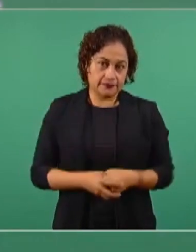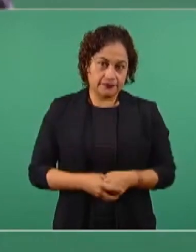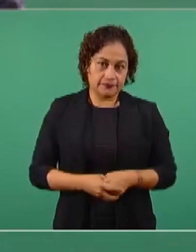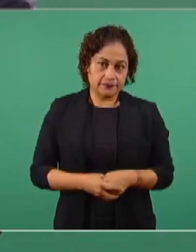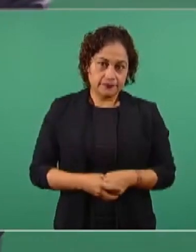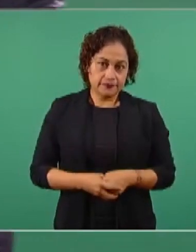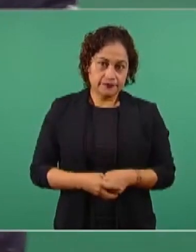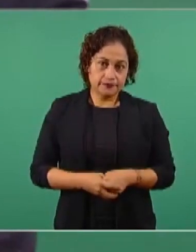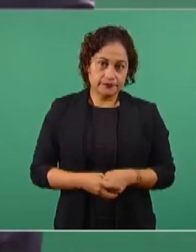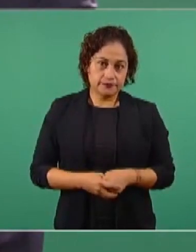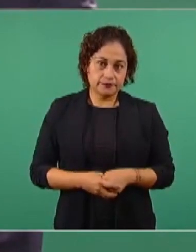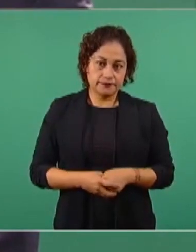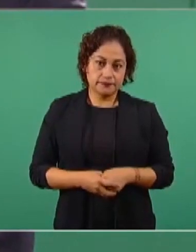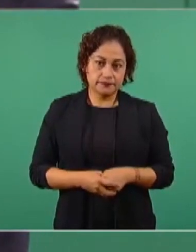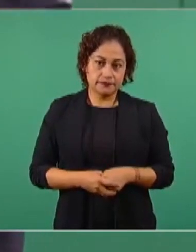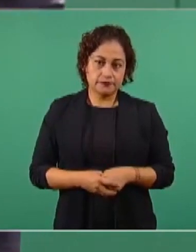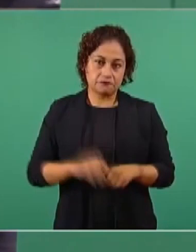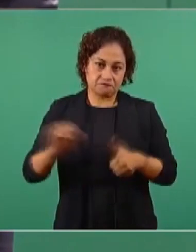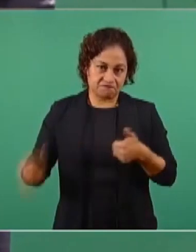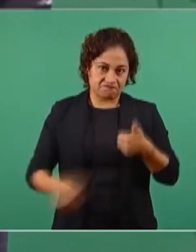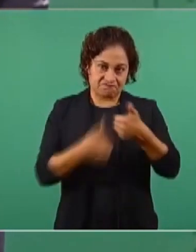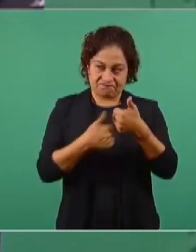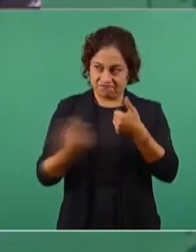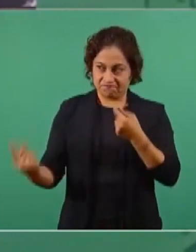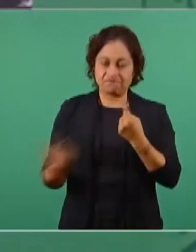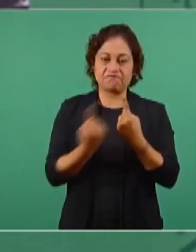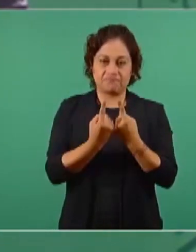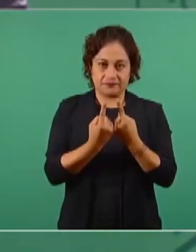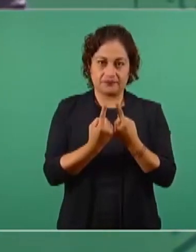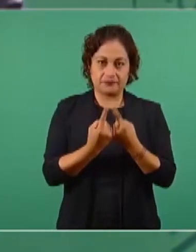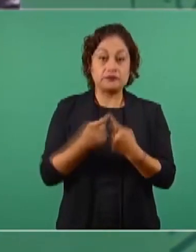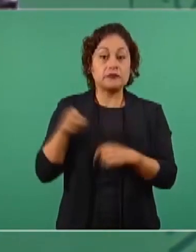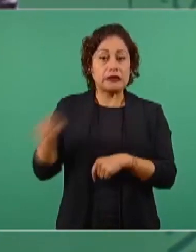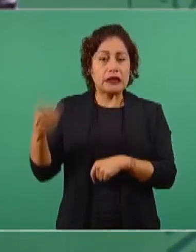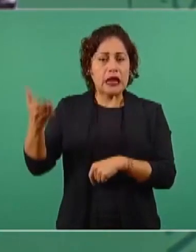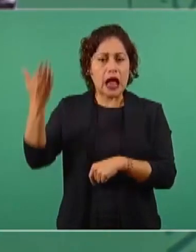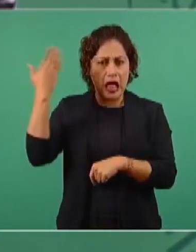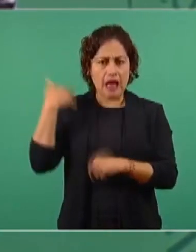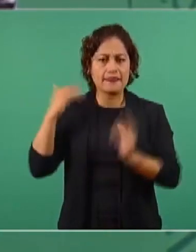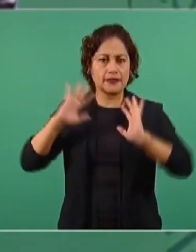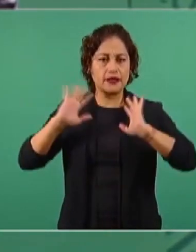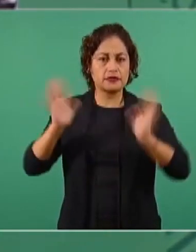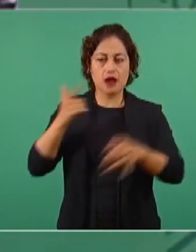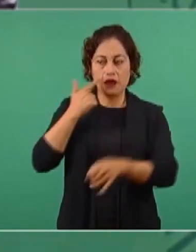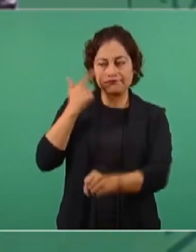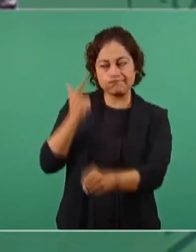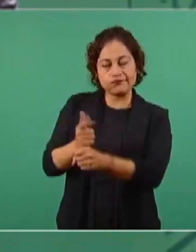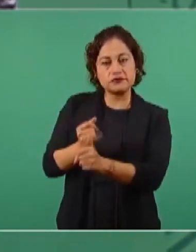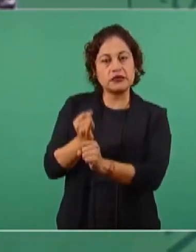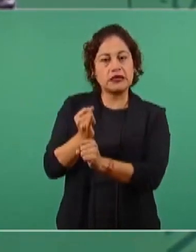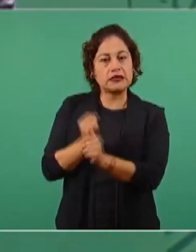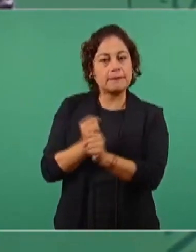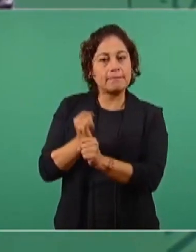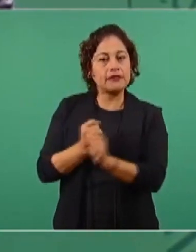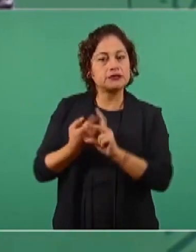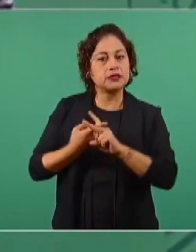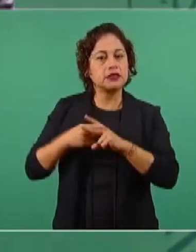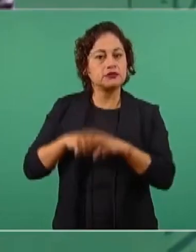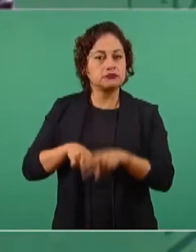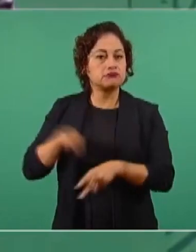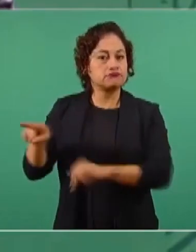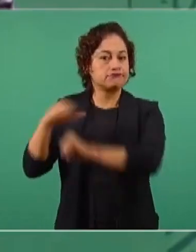tenía una investigación abierta en la fiscalía